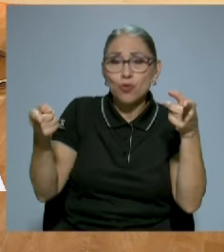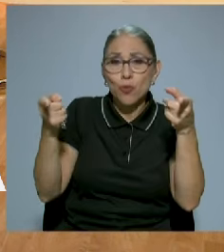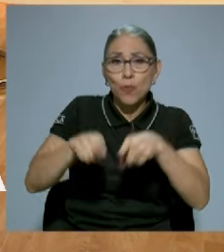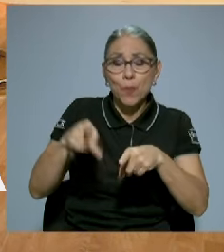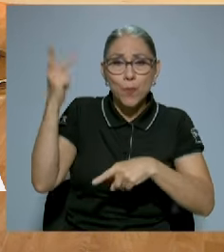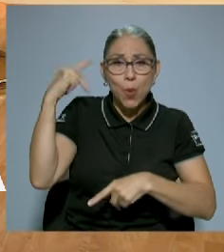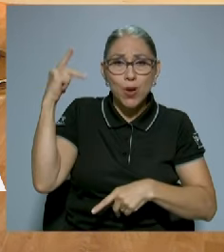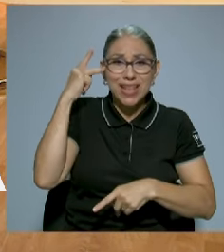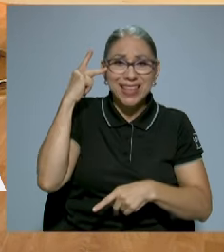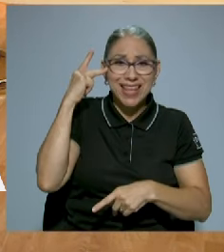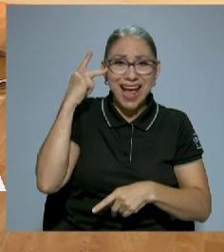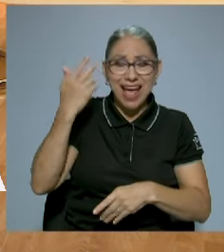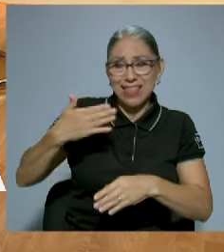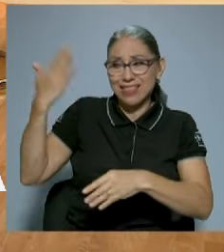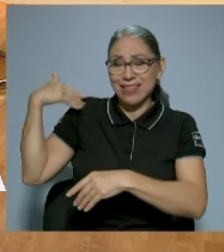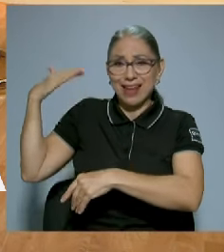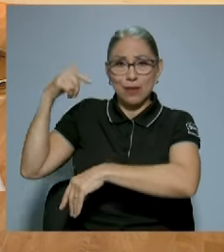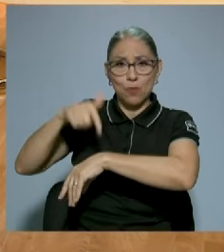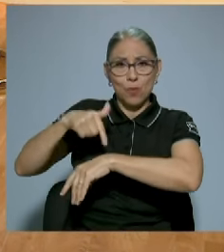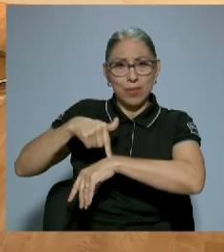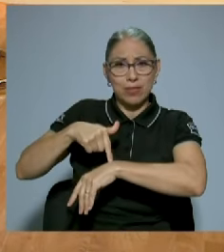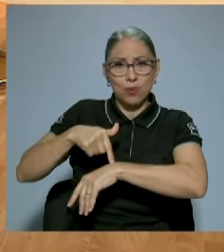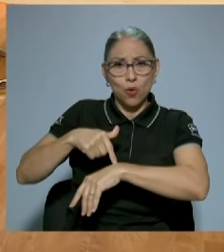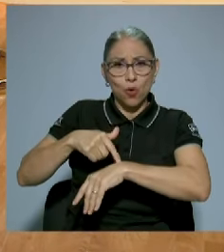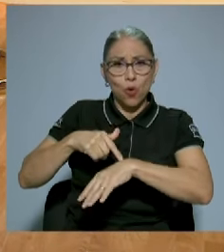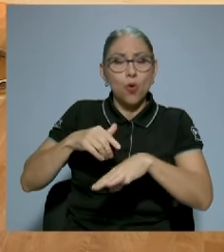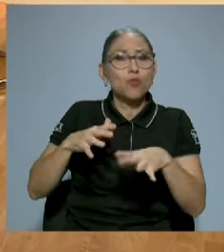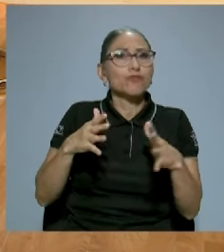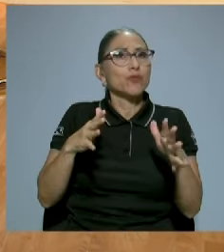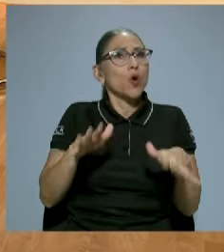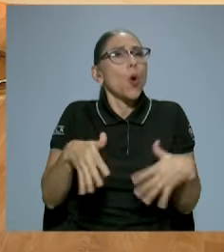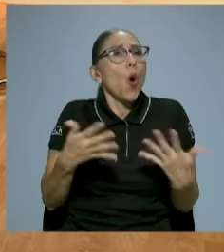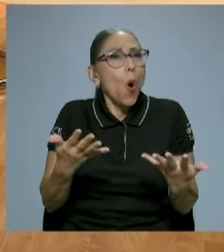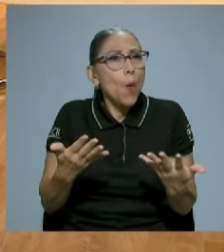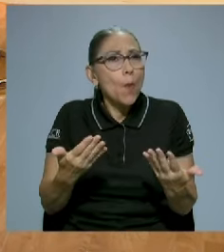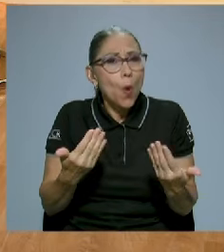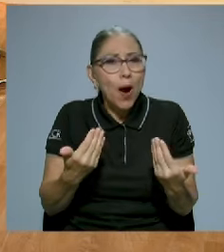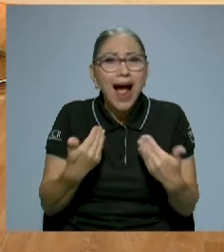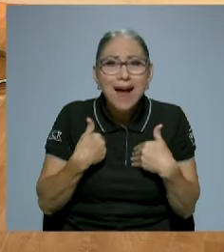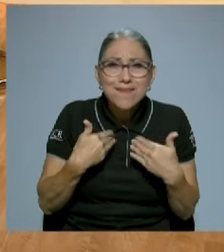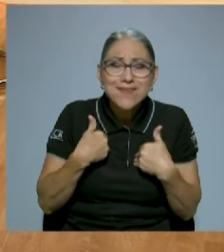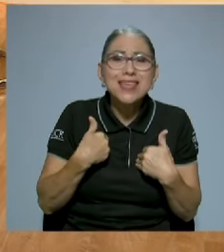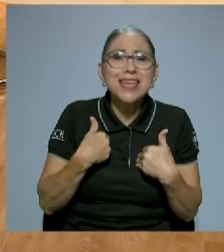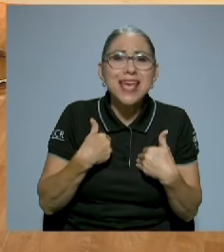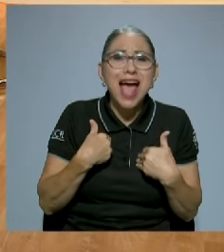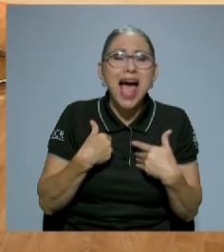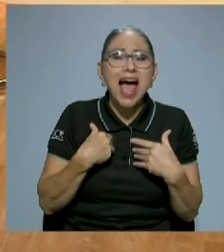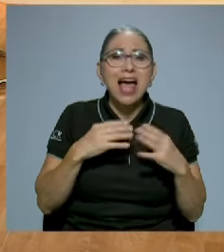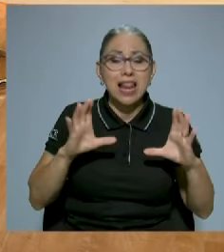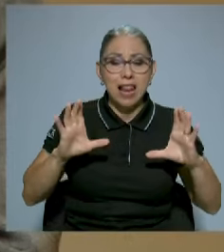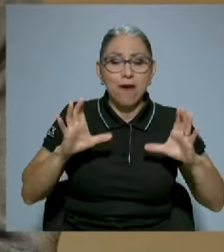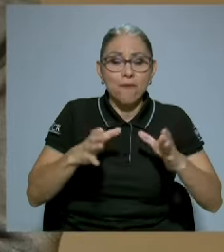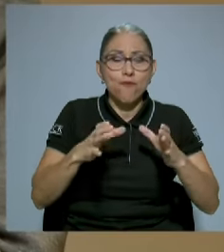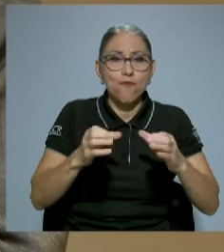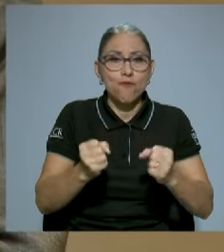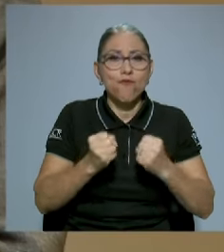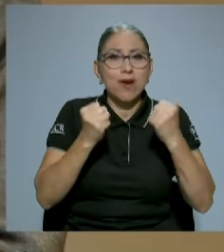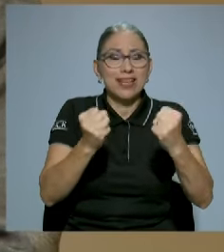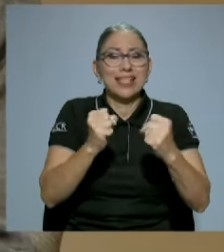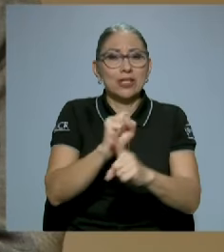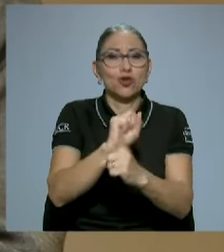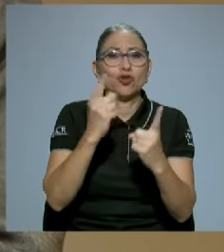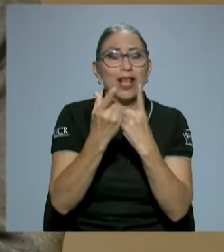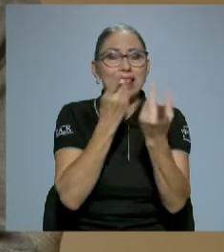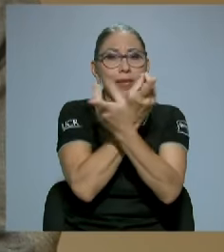estaba produciendo en ese momento, como los conflictos que había entre la fuerza socialdemócrata, la fuerza naciente, que eran